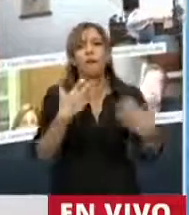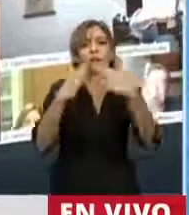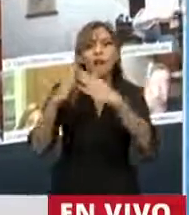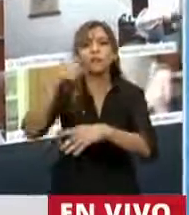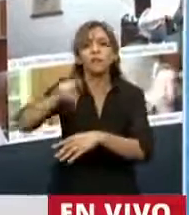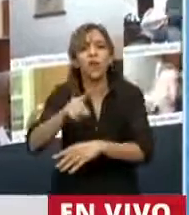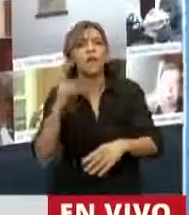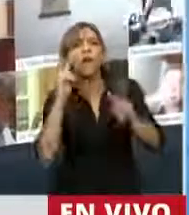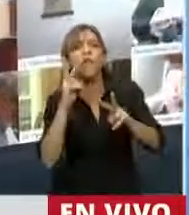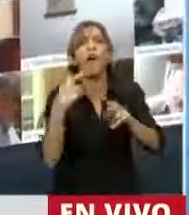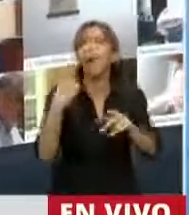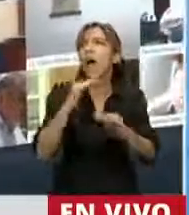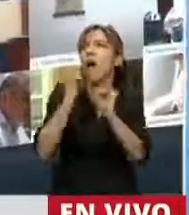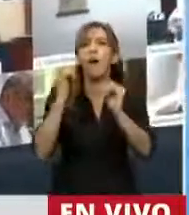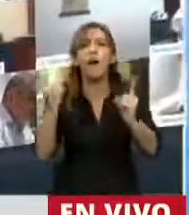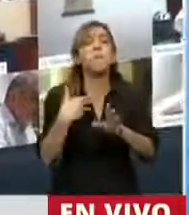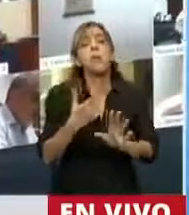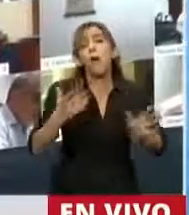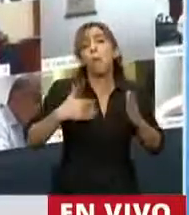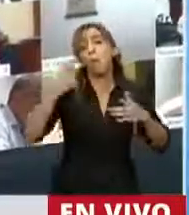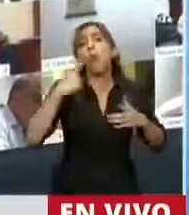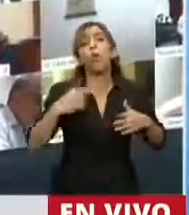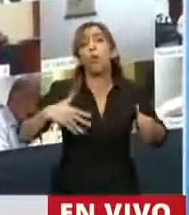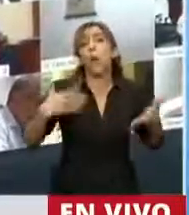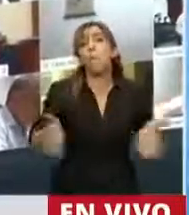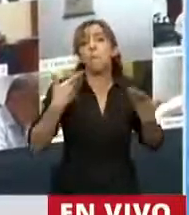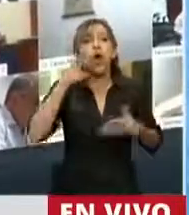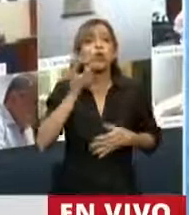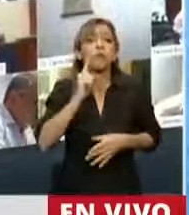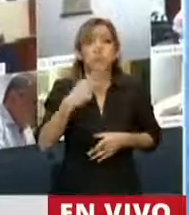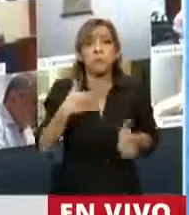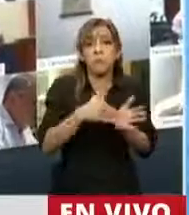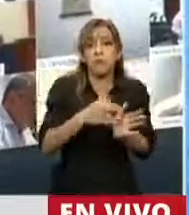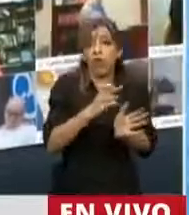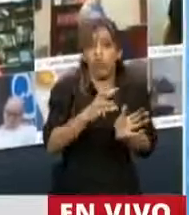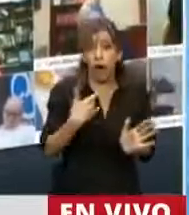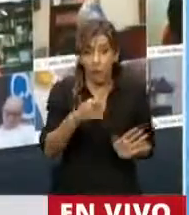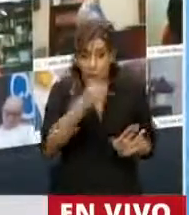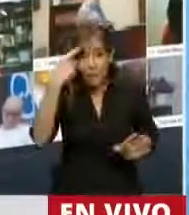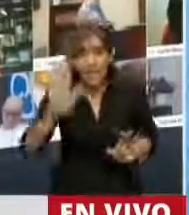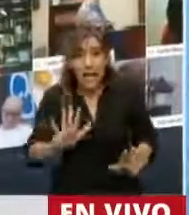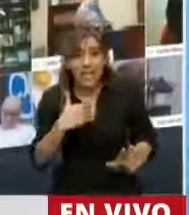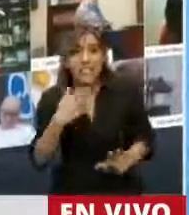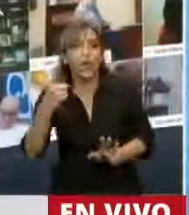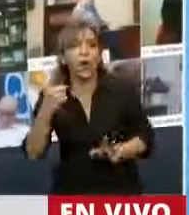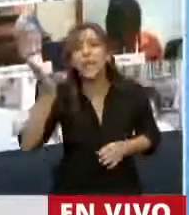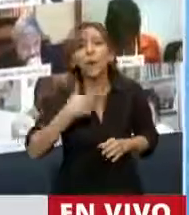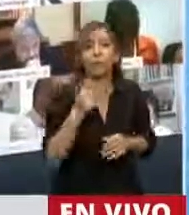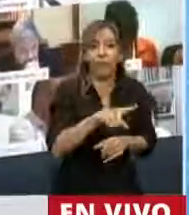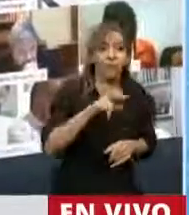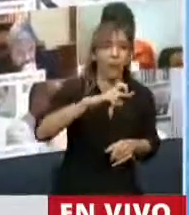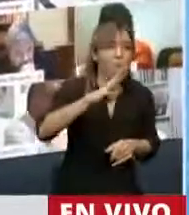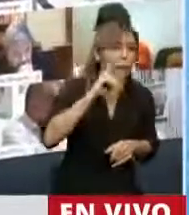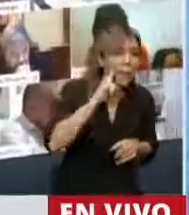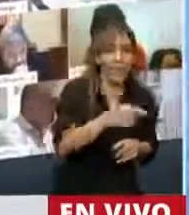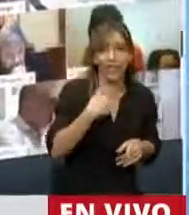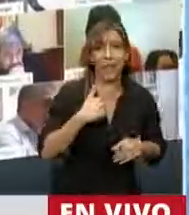respecto al temor de que yo me levante un día y tome 80 mil millones de dólares. No va a pasar un día que alguien se va a levantar y la deuda subió 15 puntos del producto. Porque